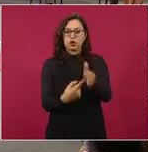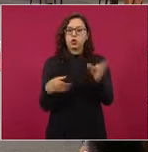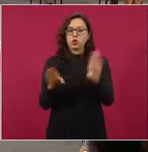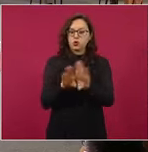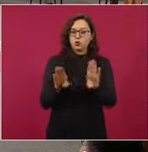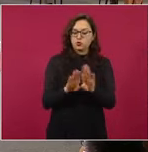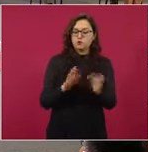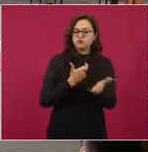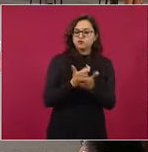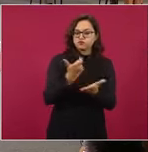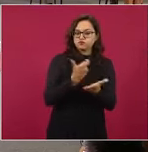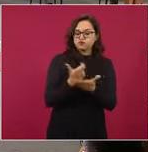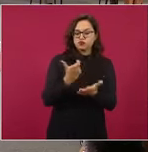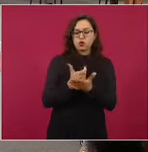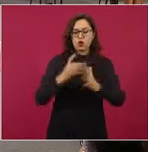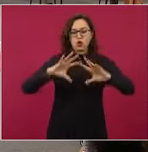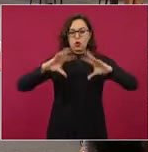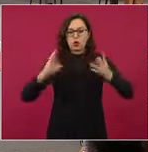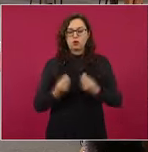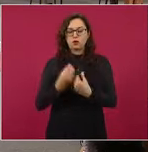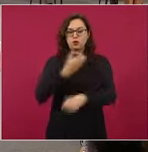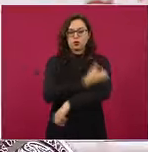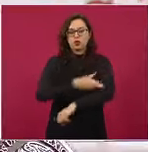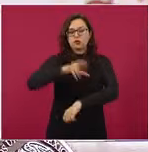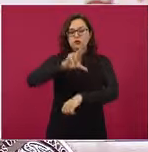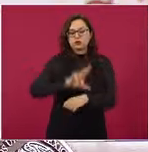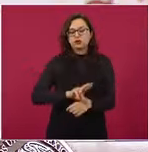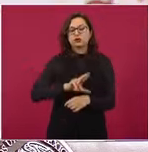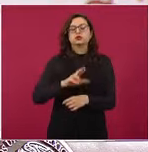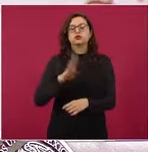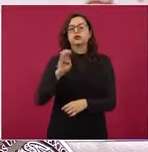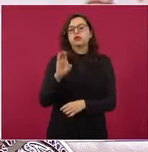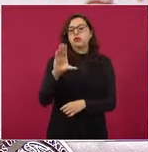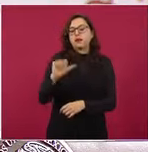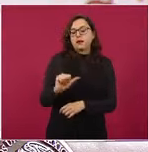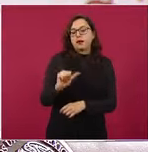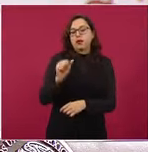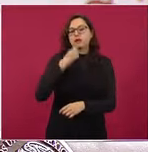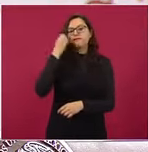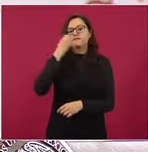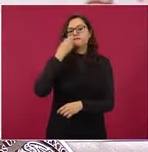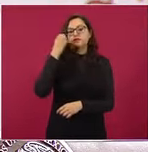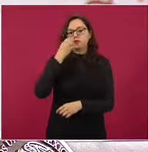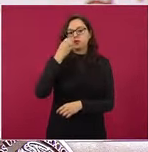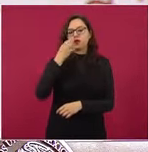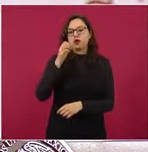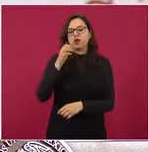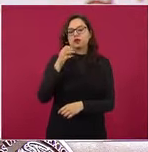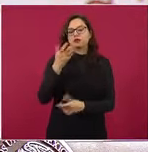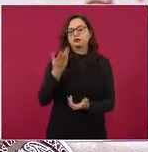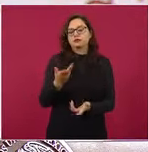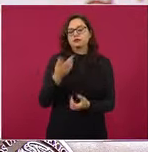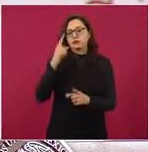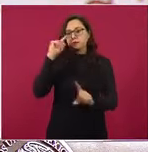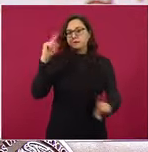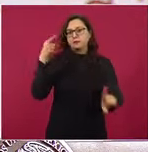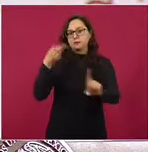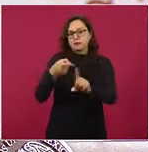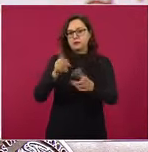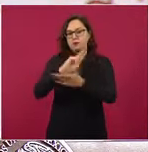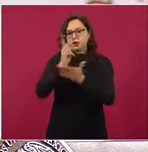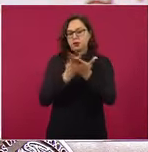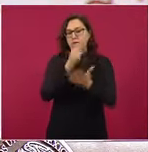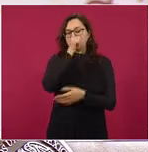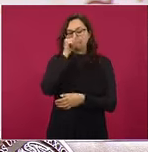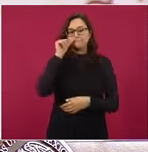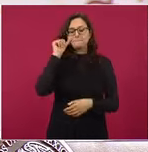cabo en la Coordinación Nacional de Becas para el Bienestar, Benito Juárez. En la próxima lámina van a poder ver las metas a